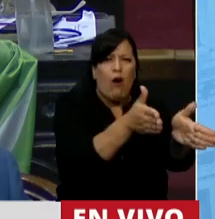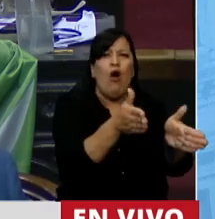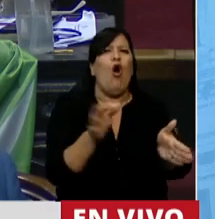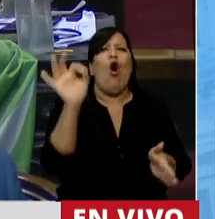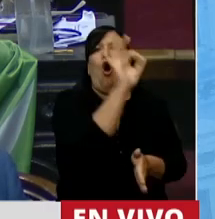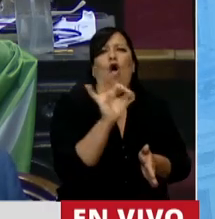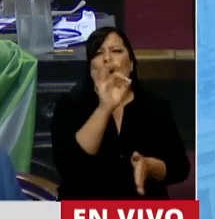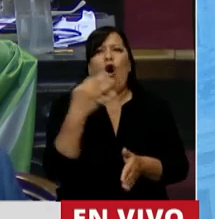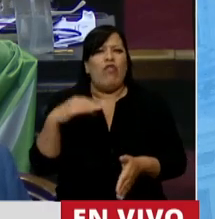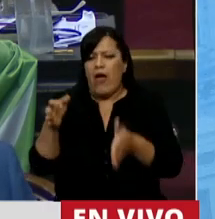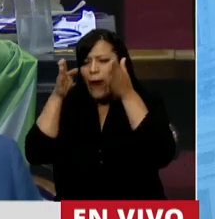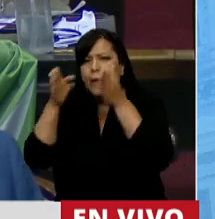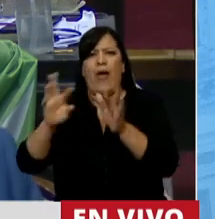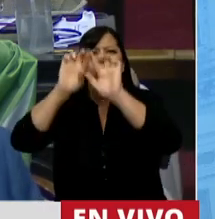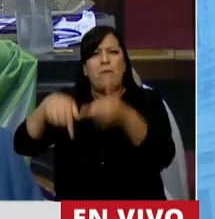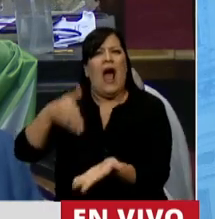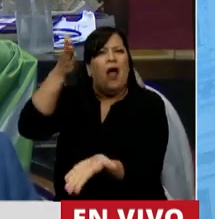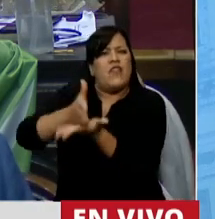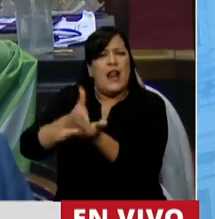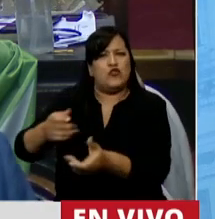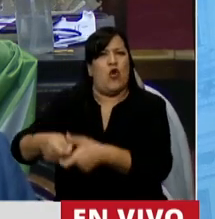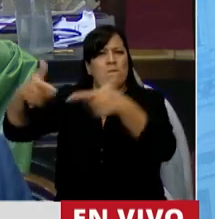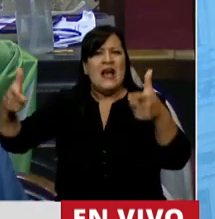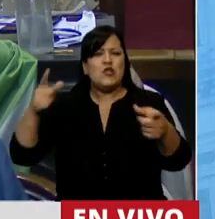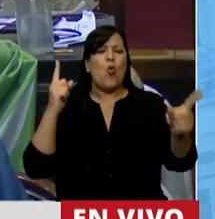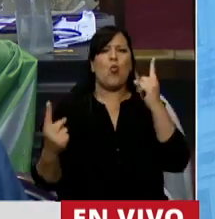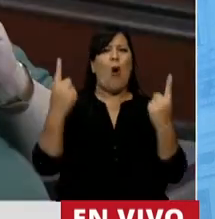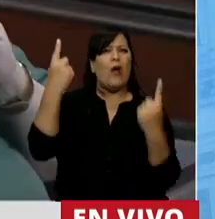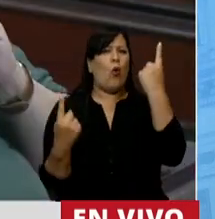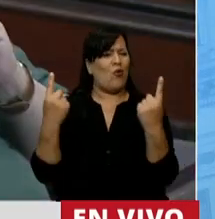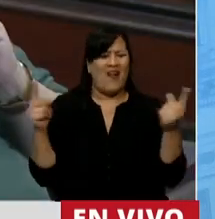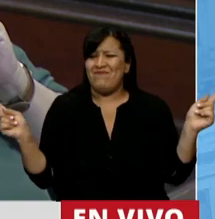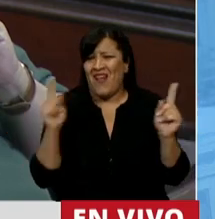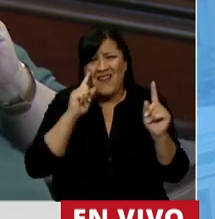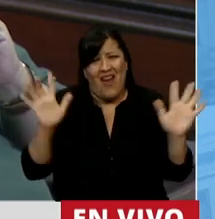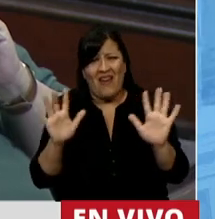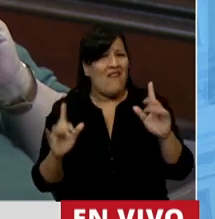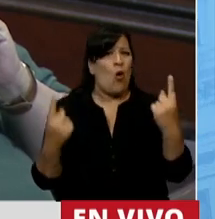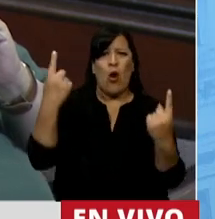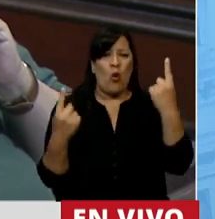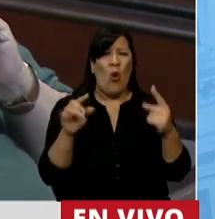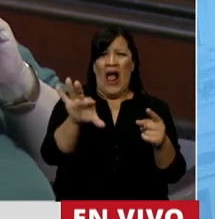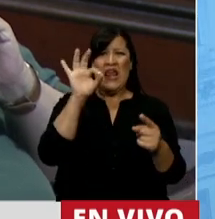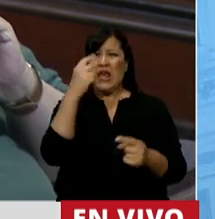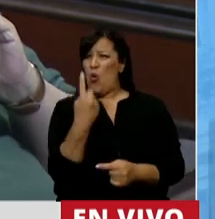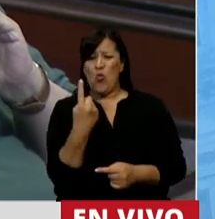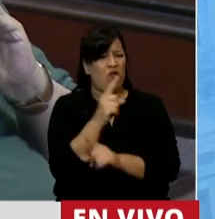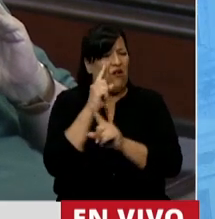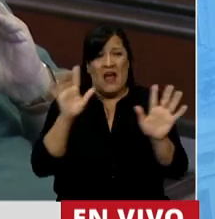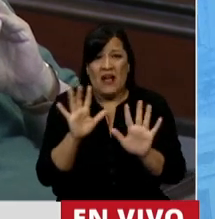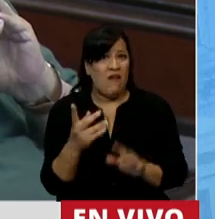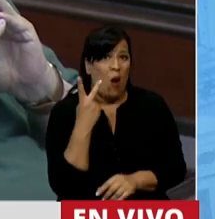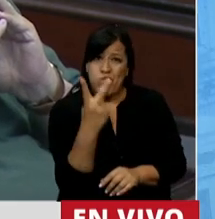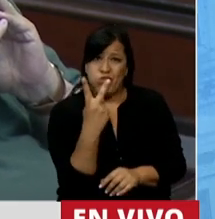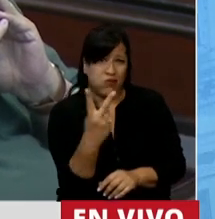ocupamos de la agenda de la ampliación de derechos y de la Argentina. No es una cosa o la otra. Son las dos